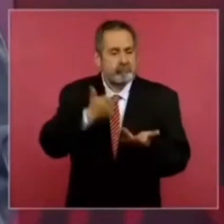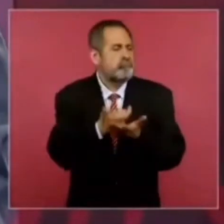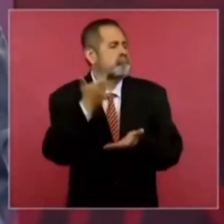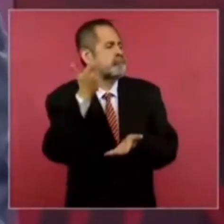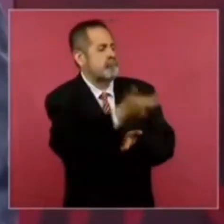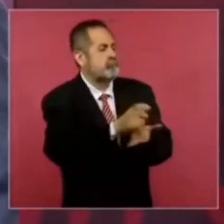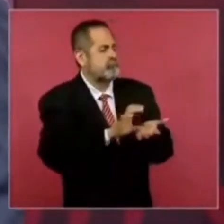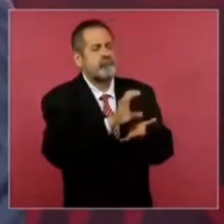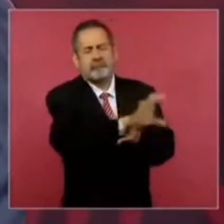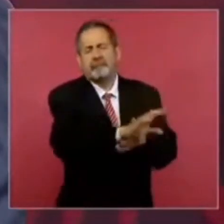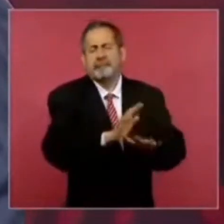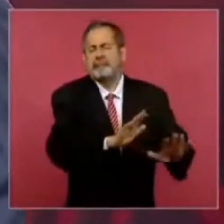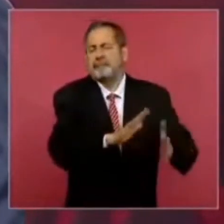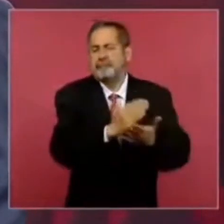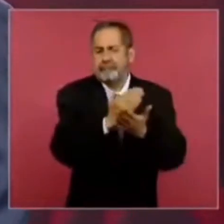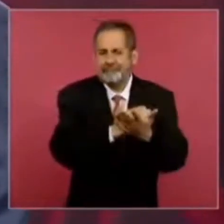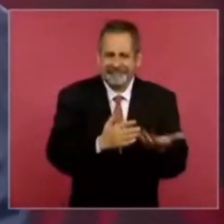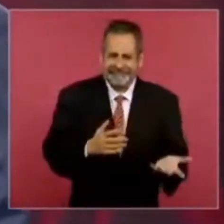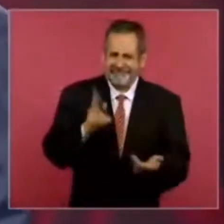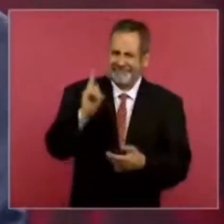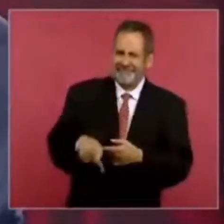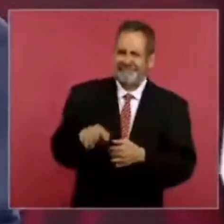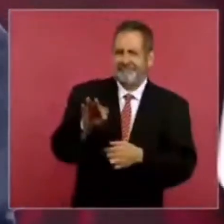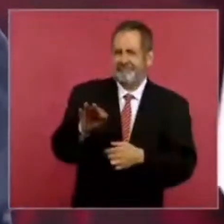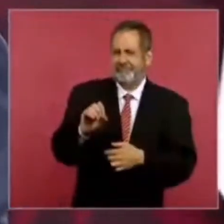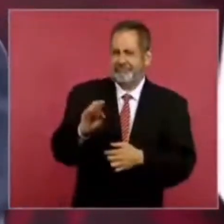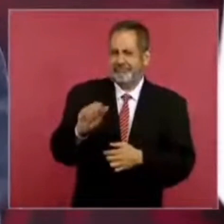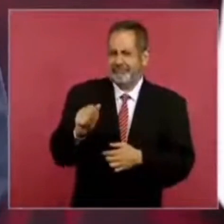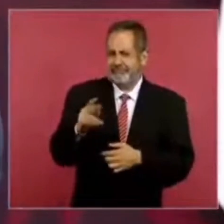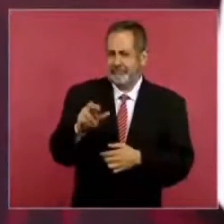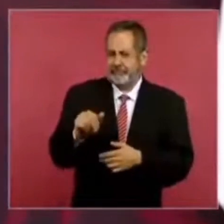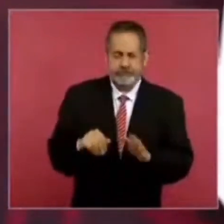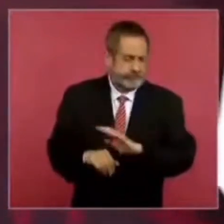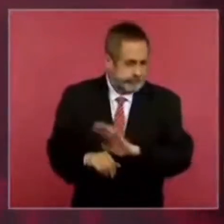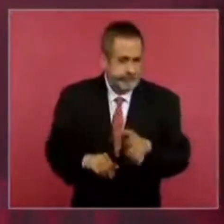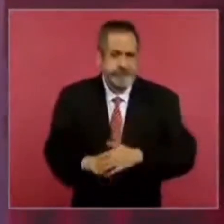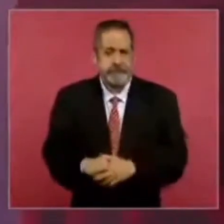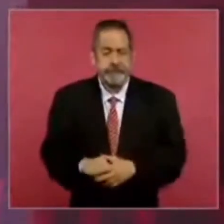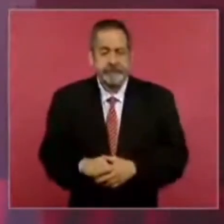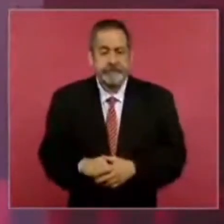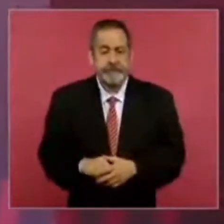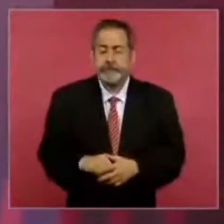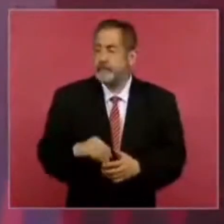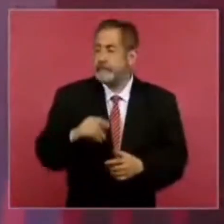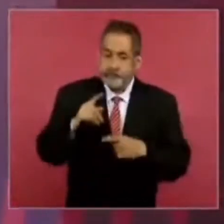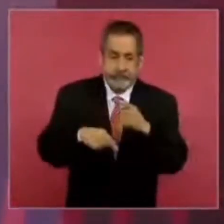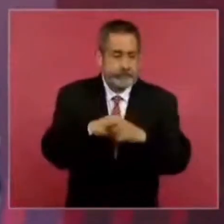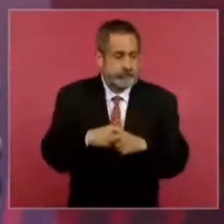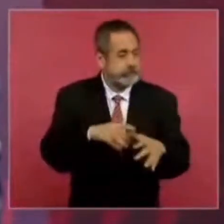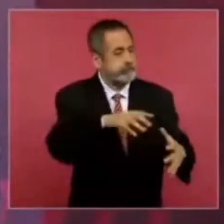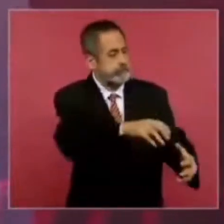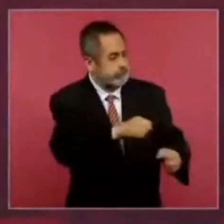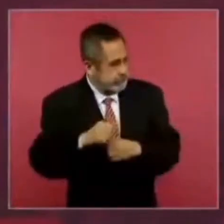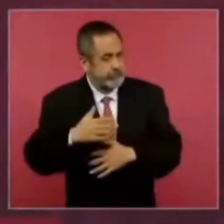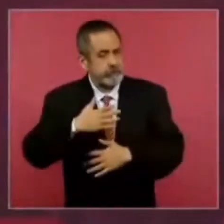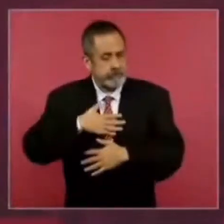Pero ya rescatados los ferrocarriles, ya siendo de México,